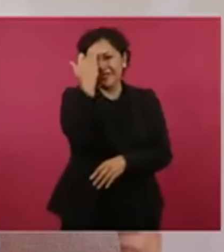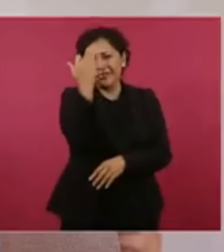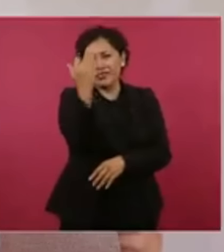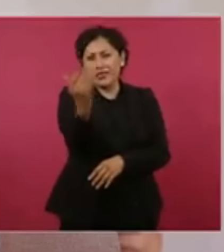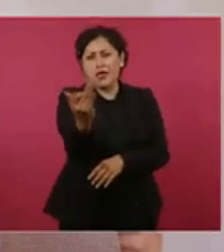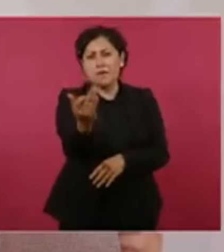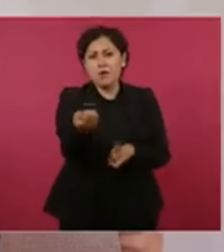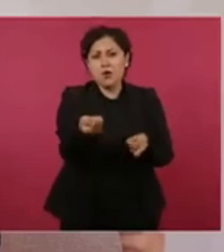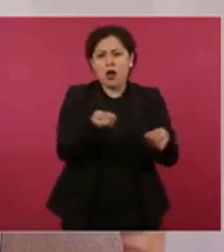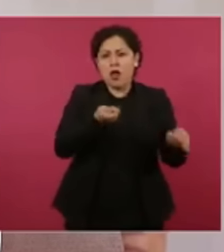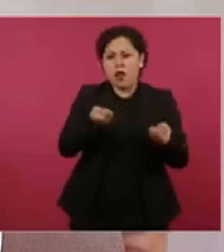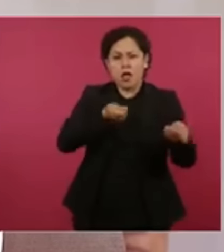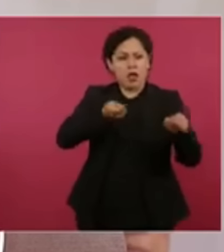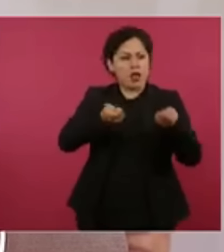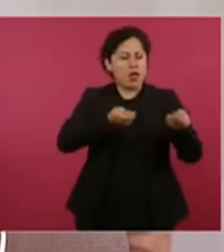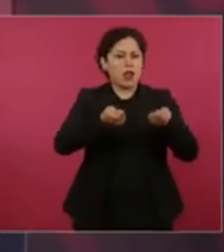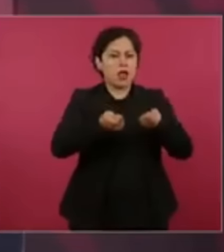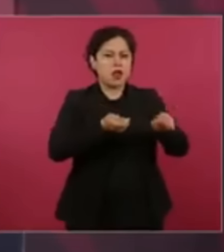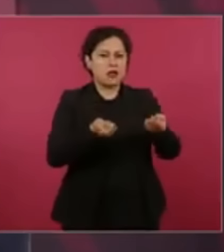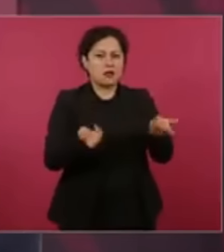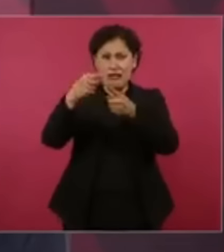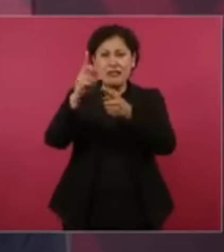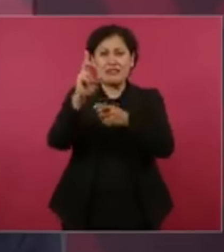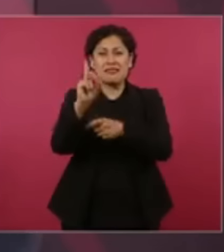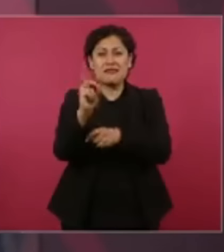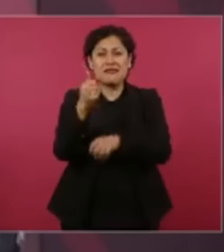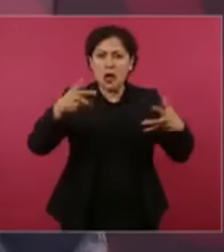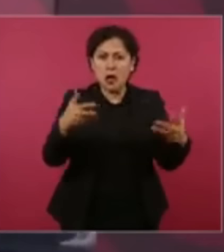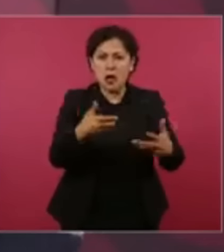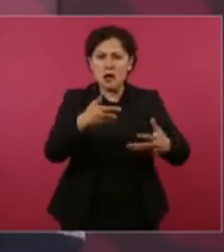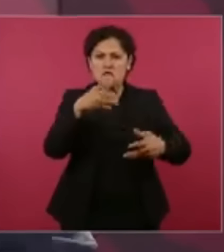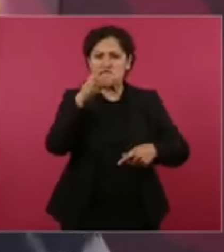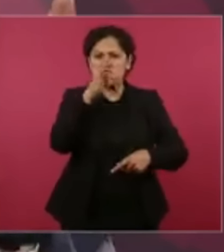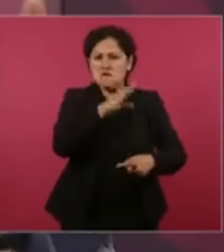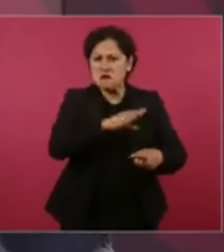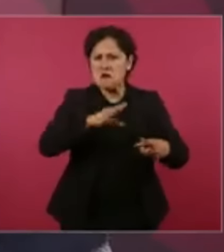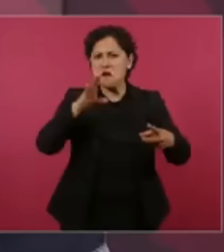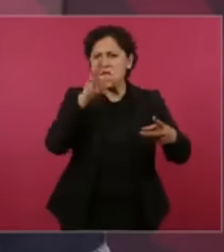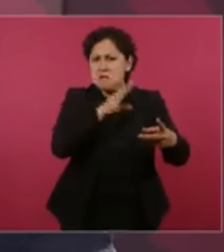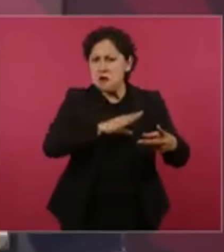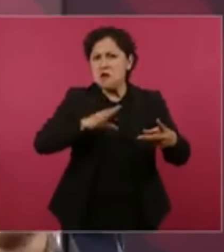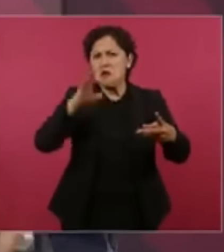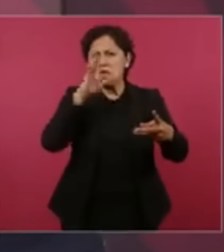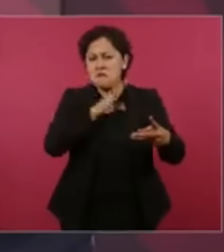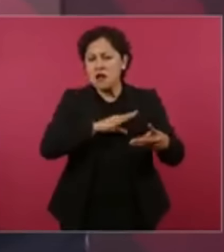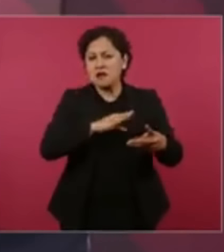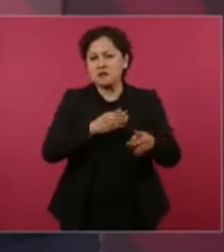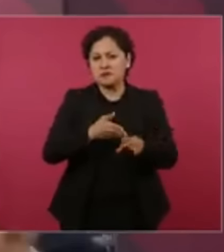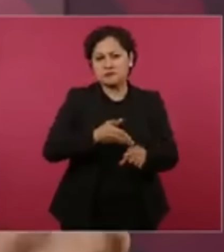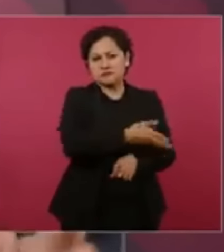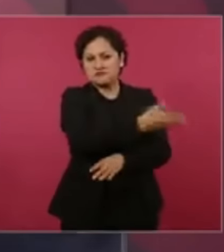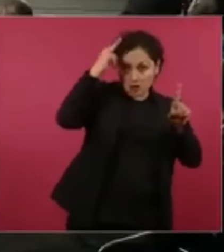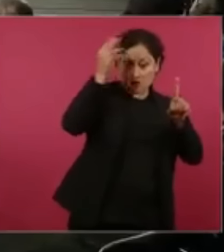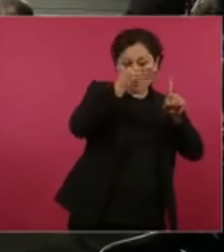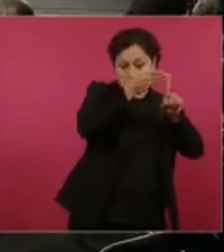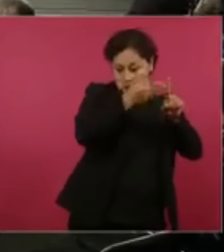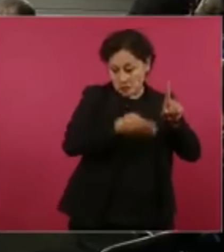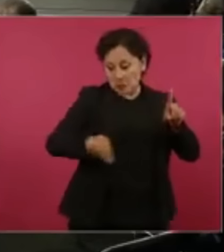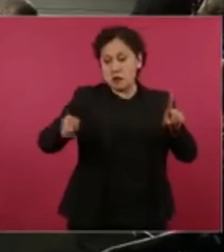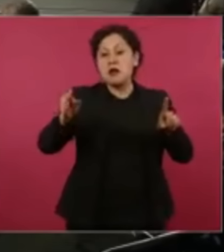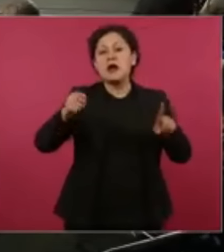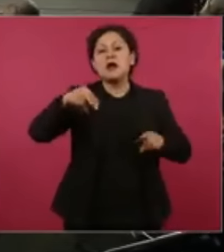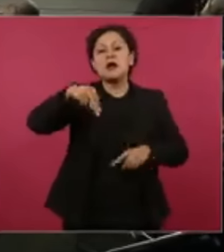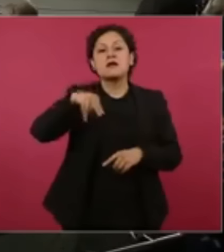omnímoda, 36 años consecutivos. Duró el periodo neoliberal o neoporfirista, la